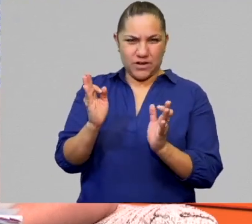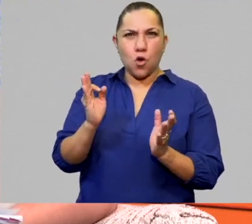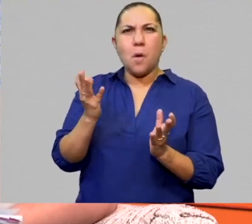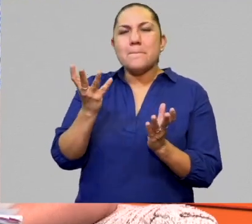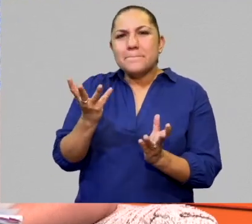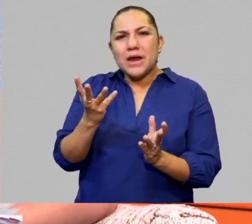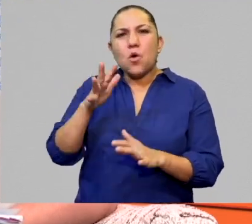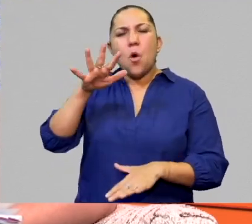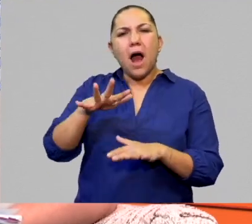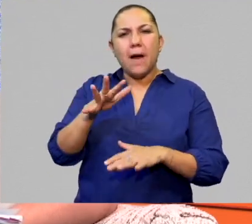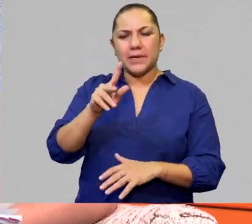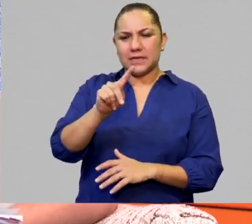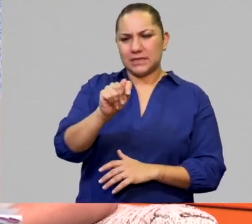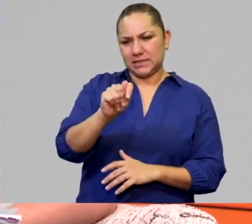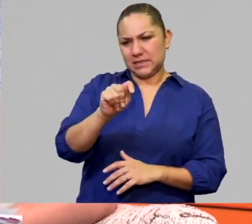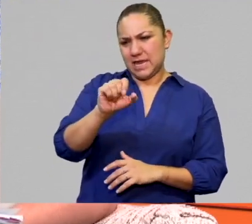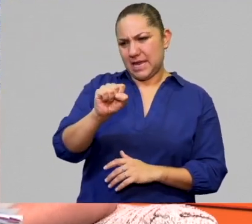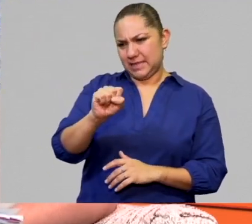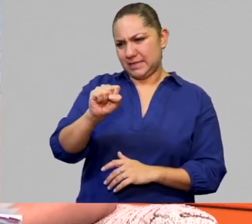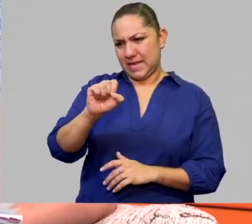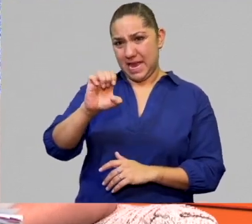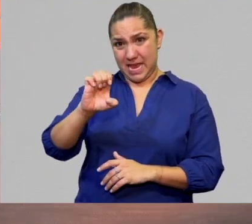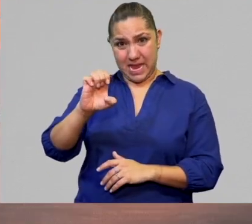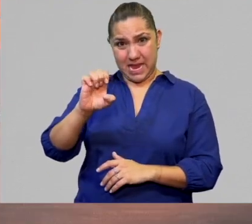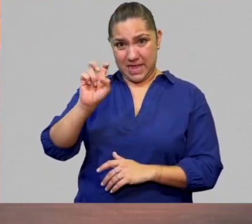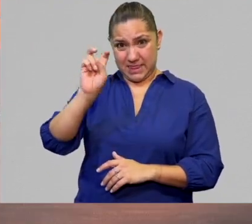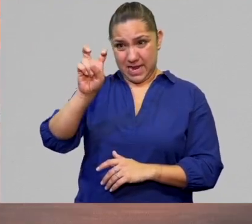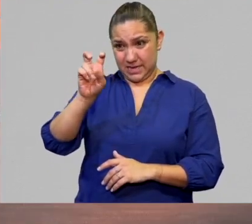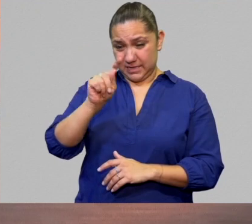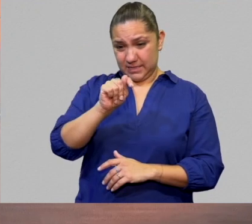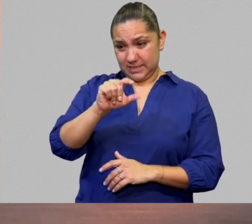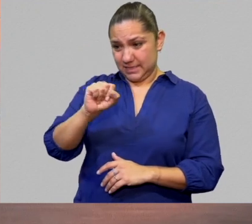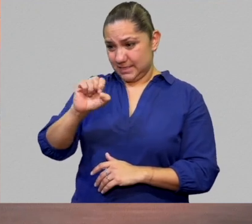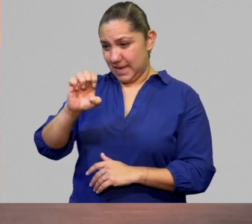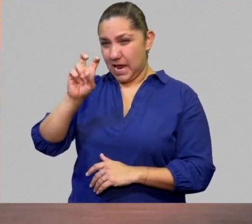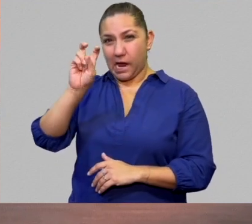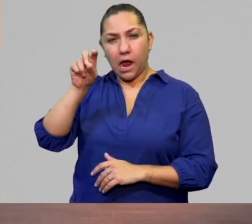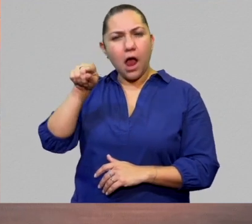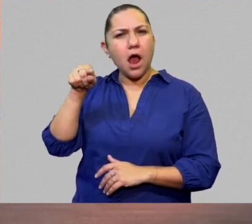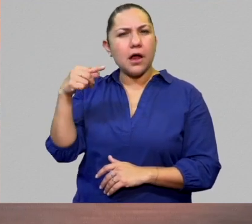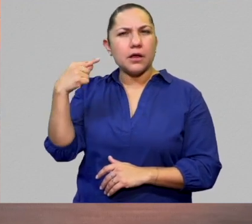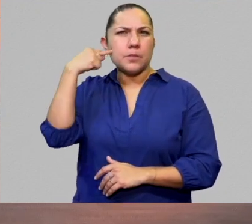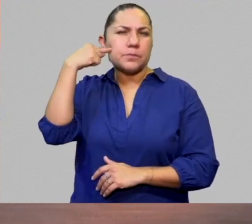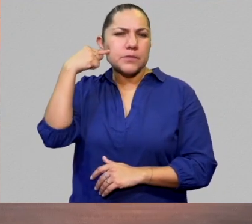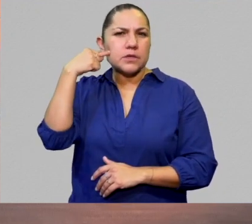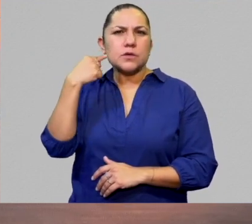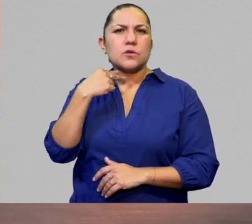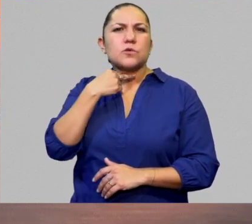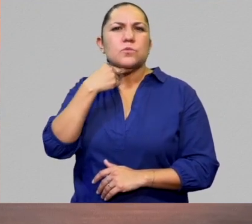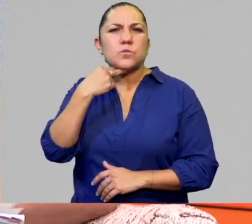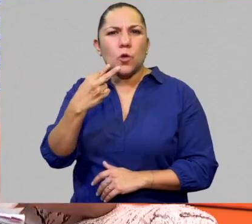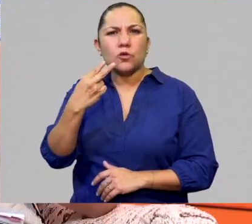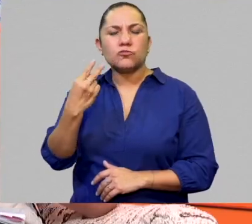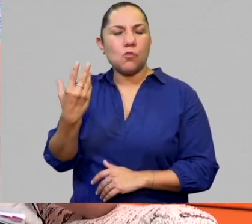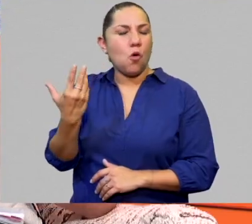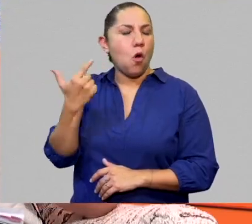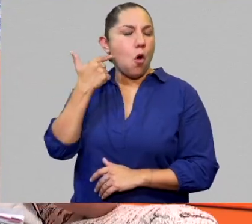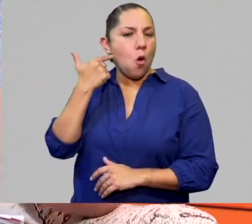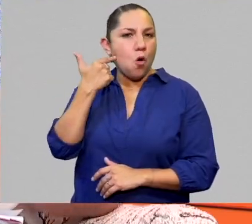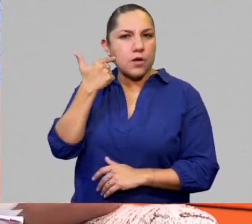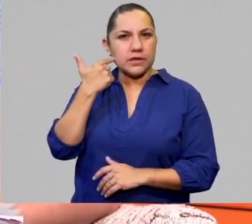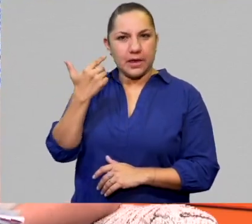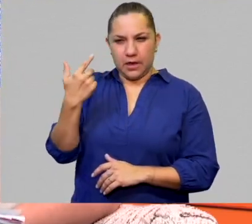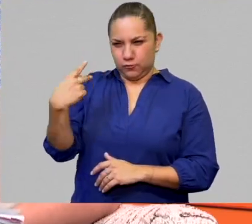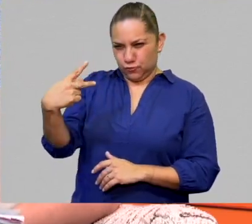como que de repente le falta algo a la TSE diéresis, para que nos dé ese sonido onomatopéyico, o ese